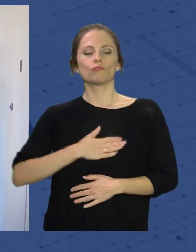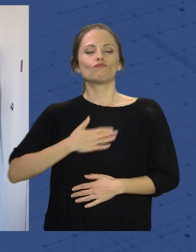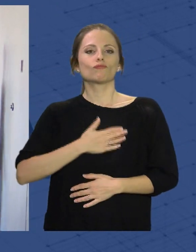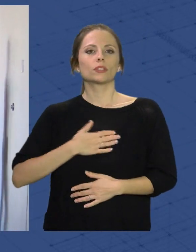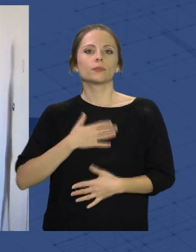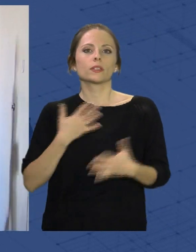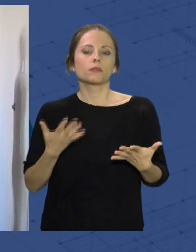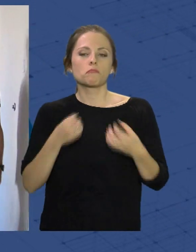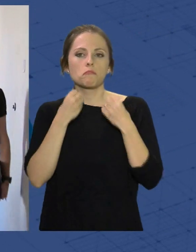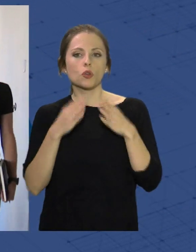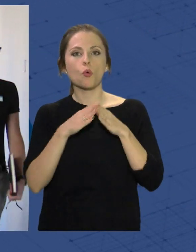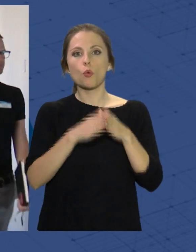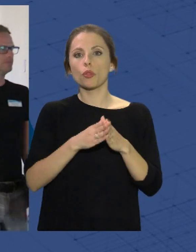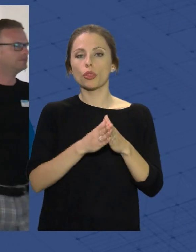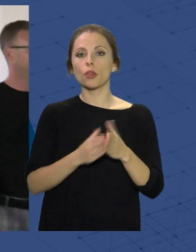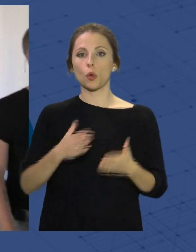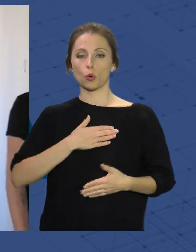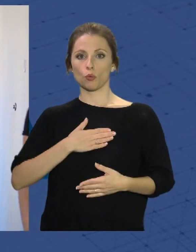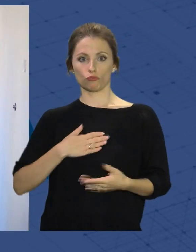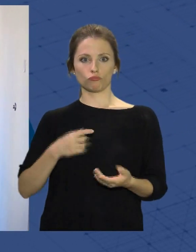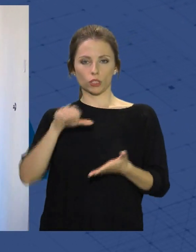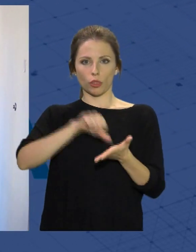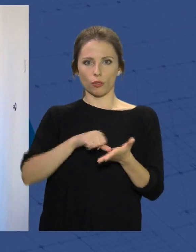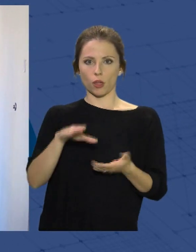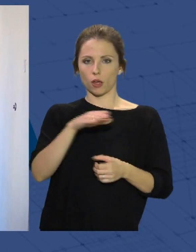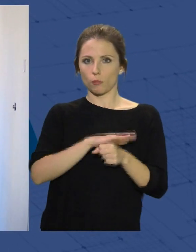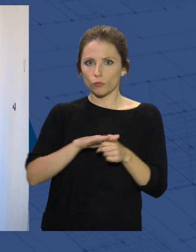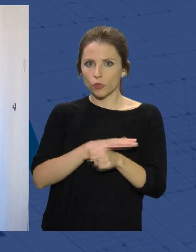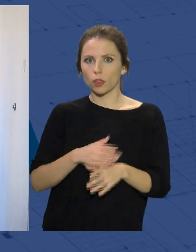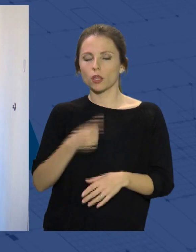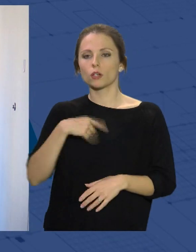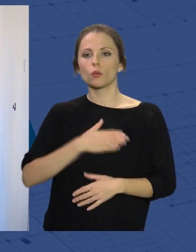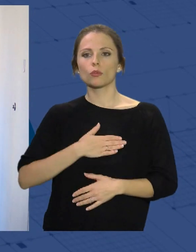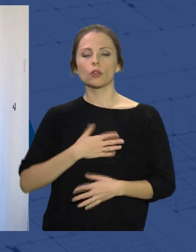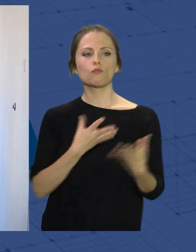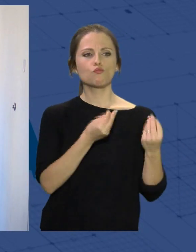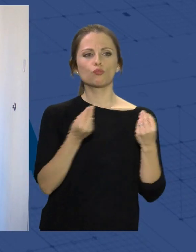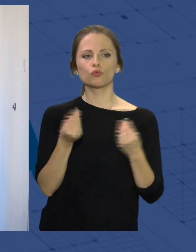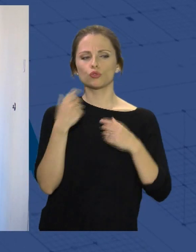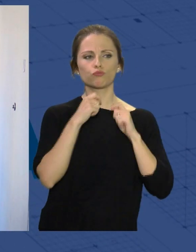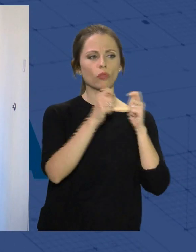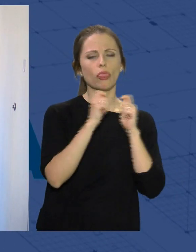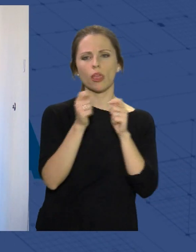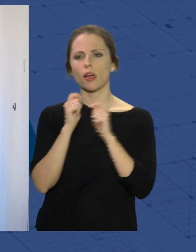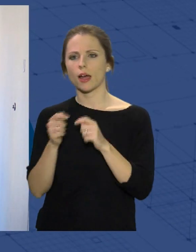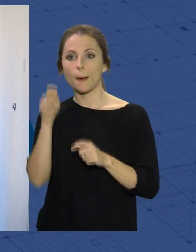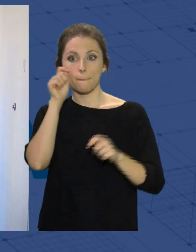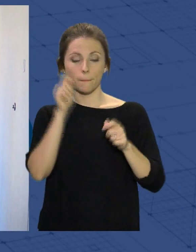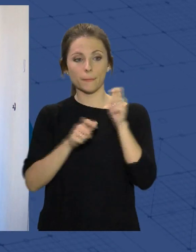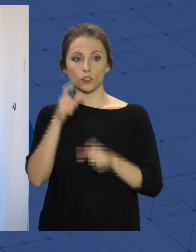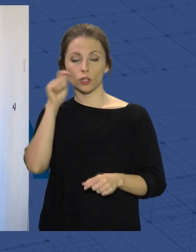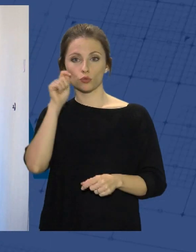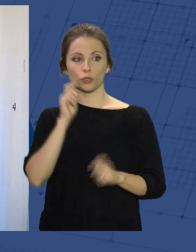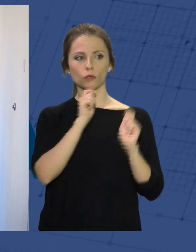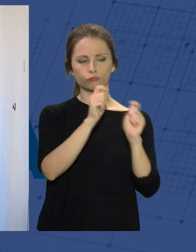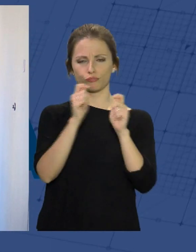llegar los cruceros a nuestra ciudad, a nuestra provincia. Tenemos una provincia, una ciudad que tiene mucho que ofrecer a los turistas. Estamos trabajando desde la